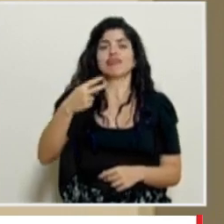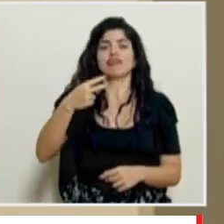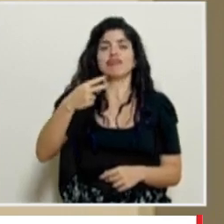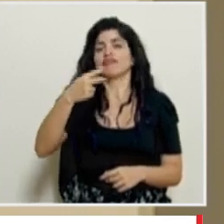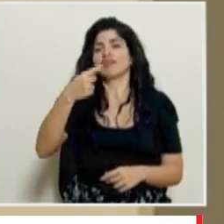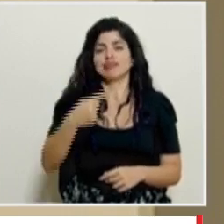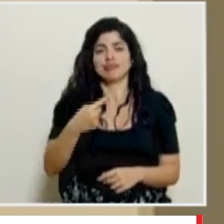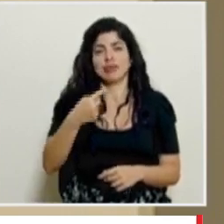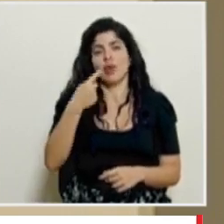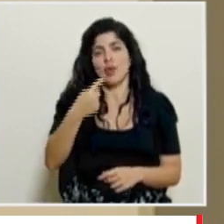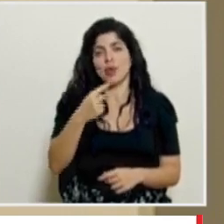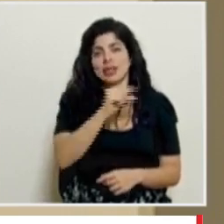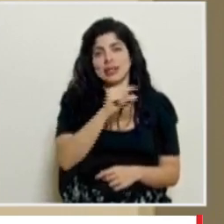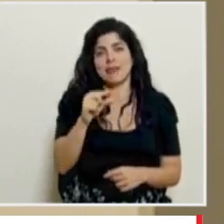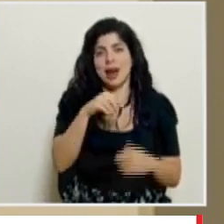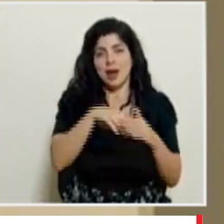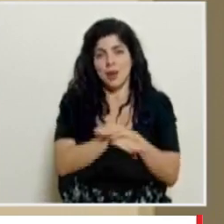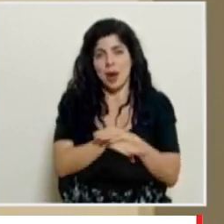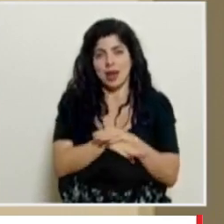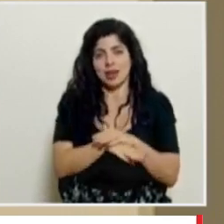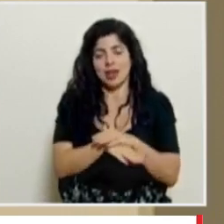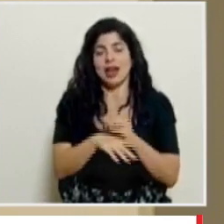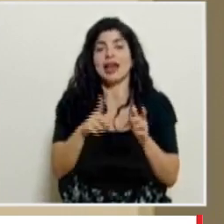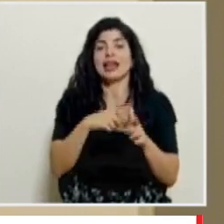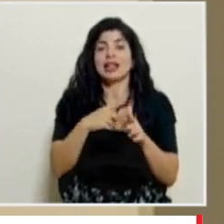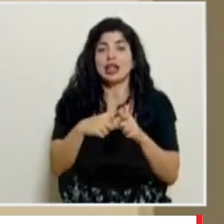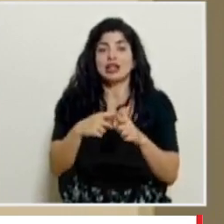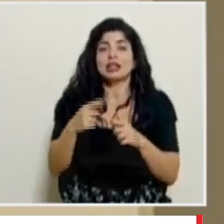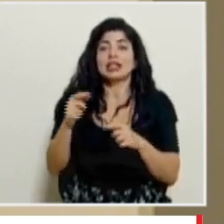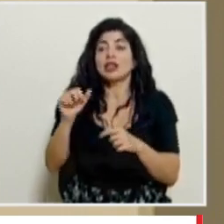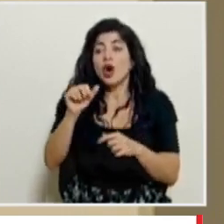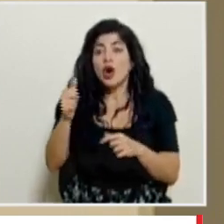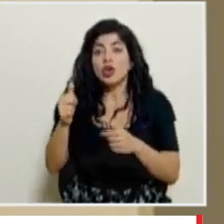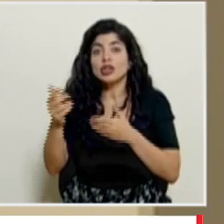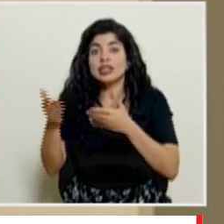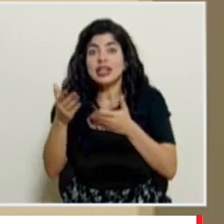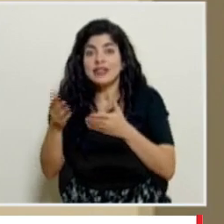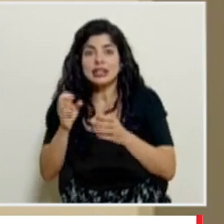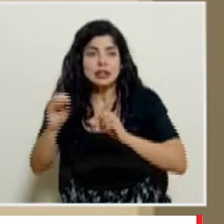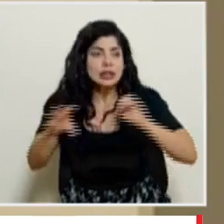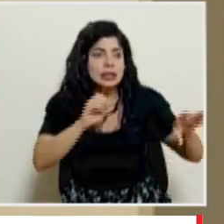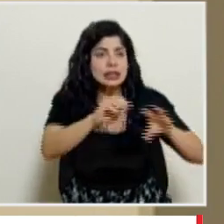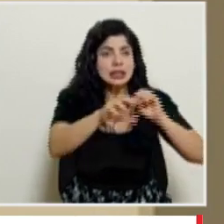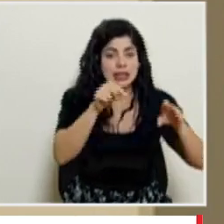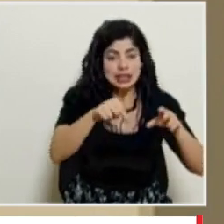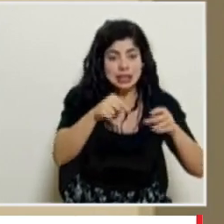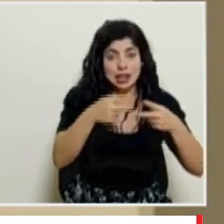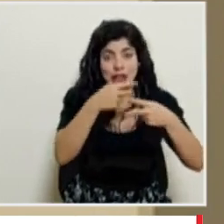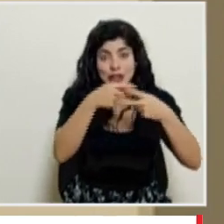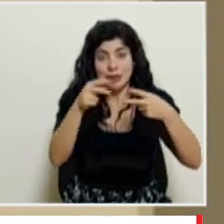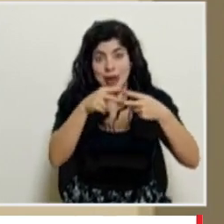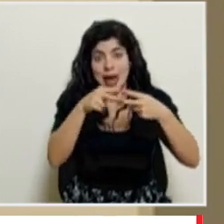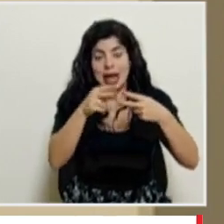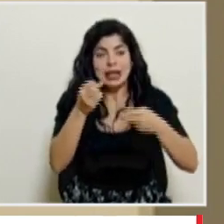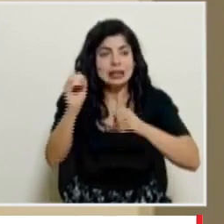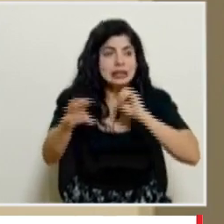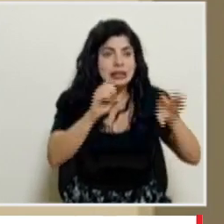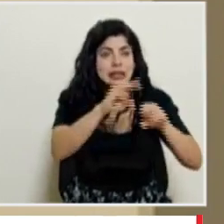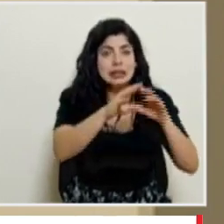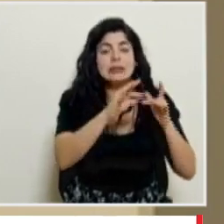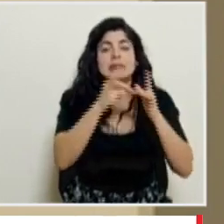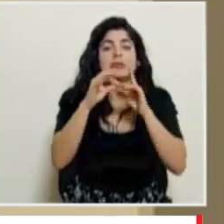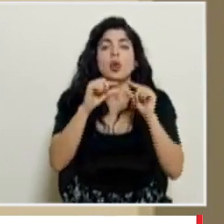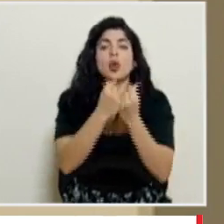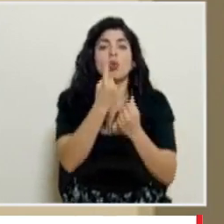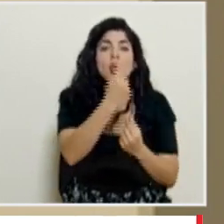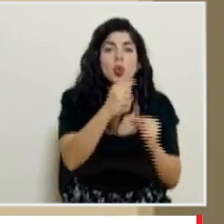más vacunas sacar más vacunas en los diferentes servicios para poder vacunar o acelerar la vacunación especialmente grupo uno y grupo dos